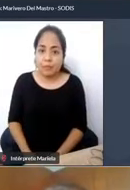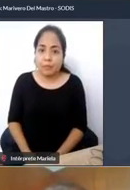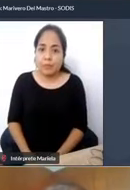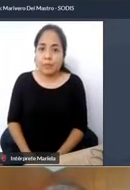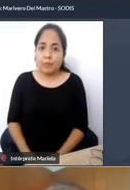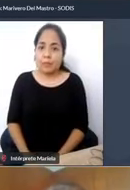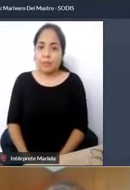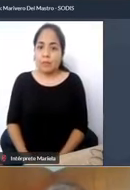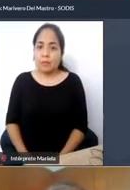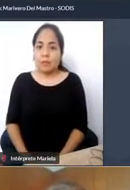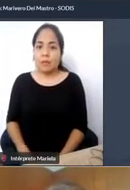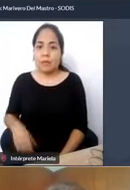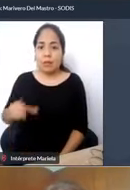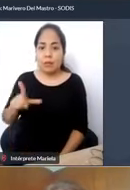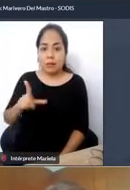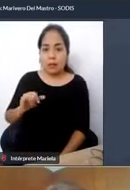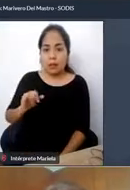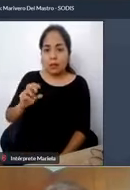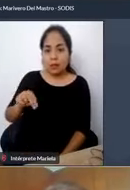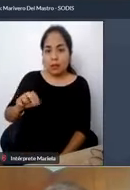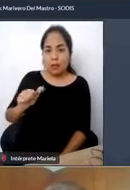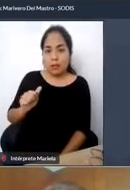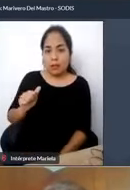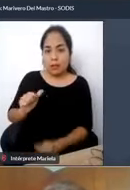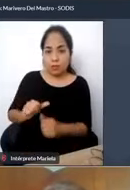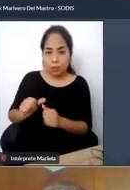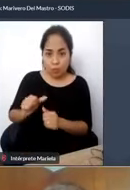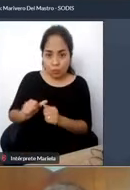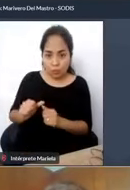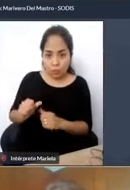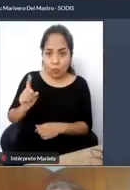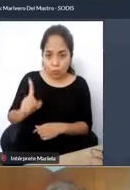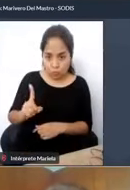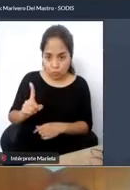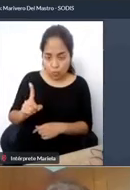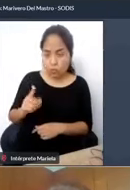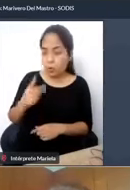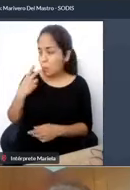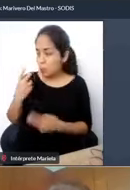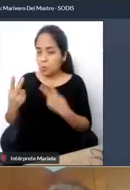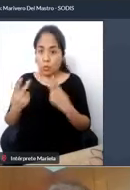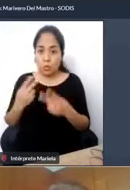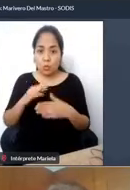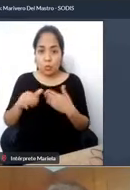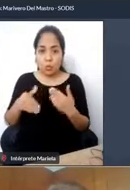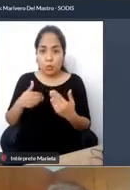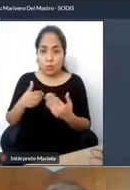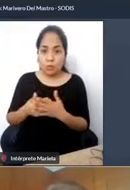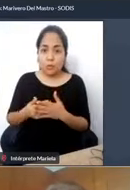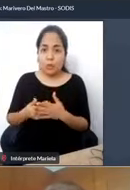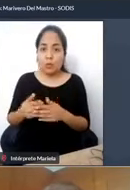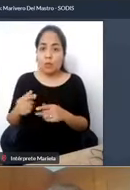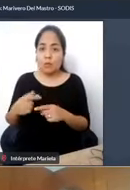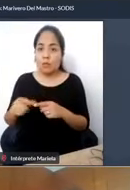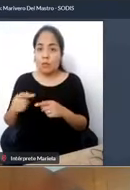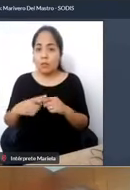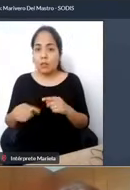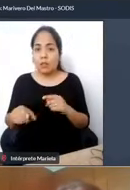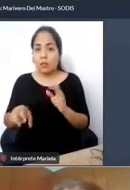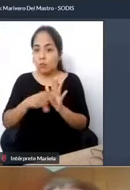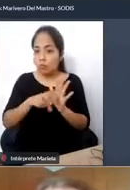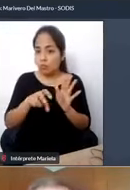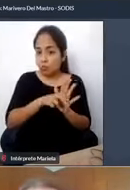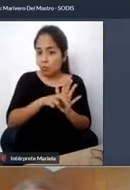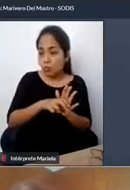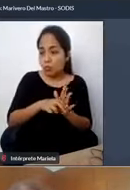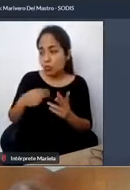actual que tenemos y hemos podido verificar que tanto los vagones como las